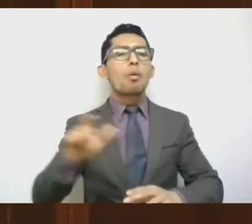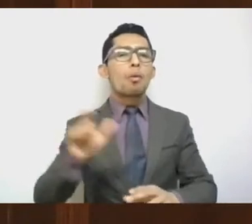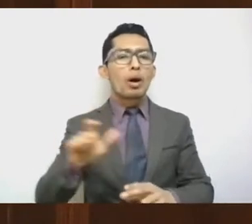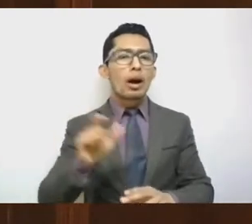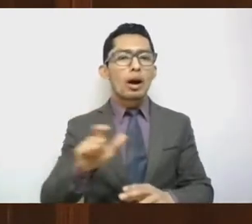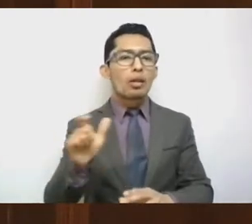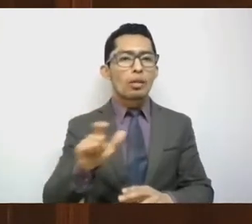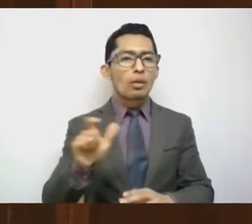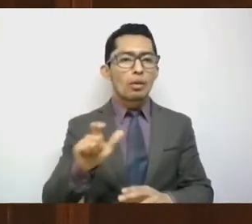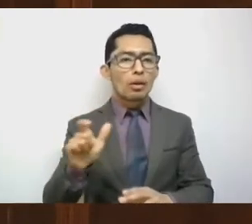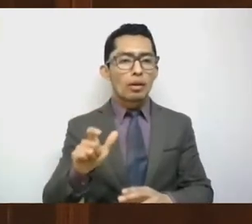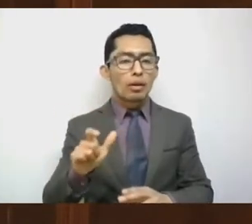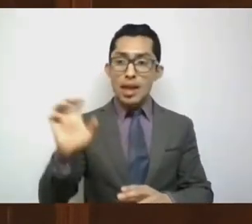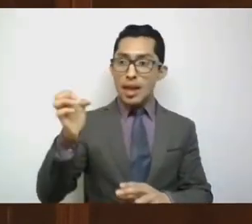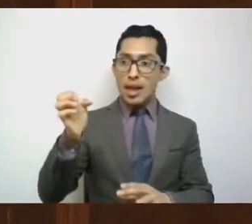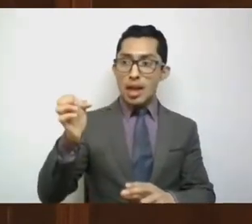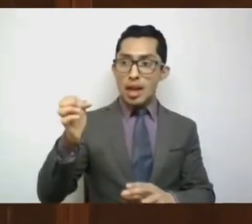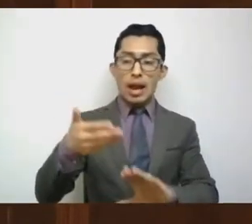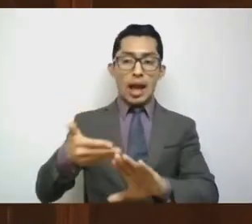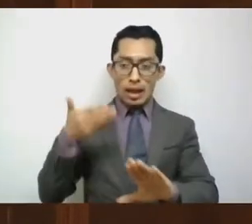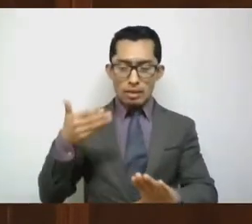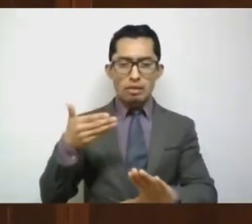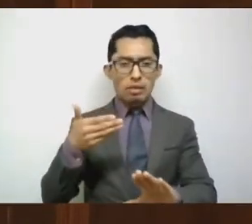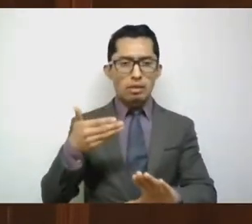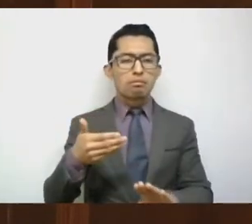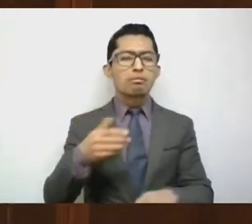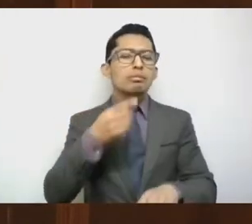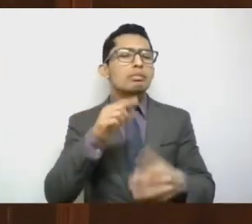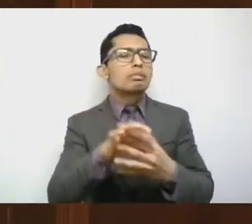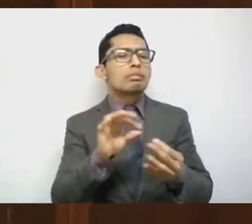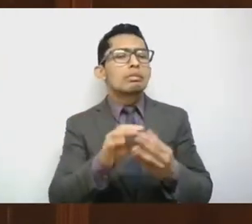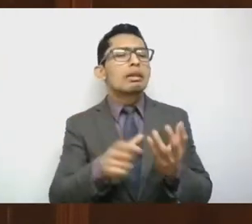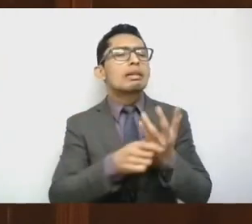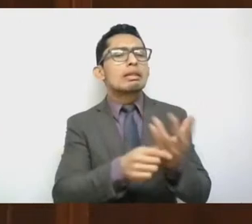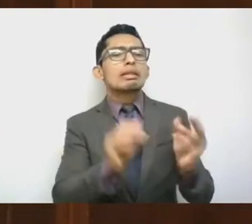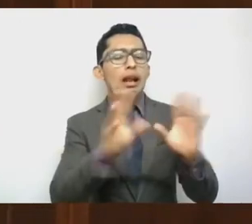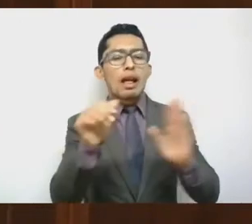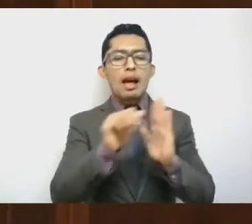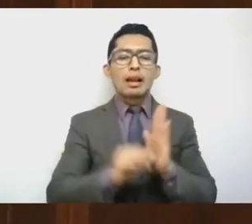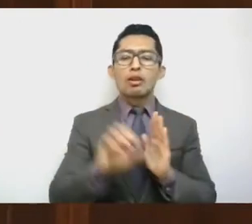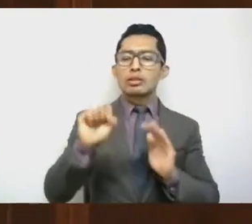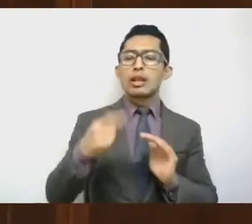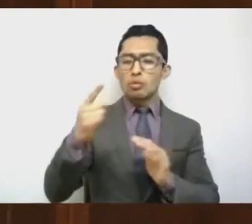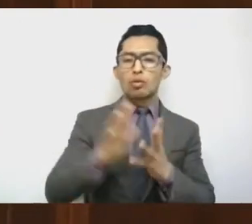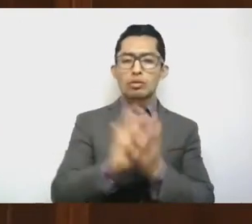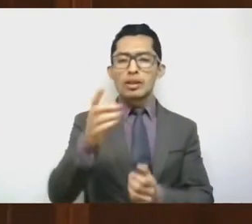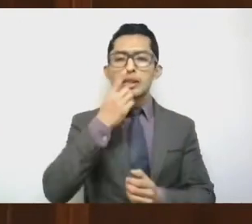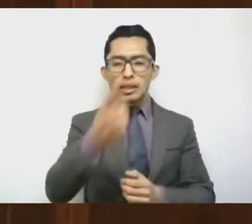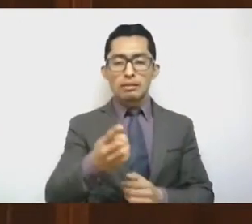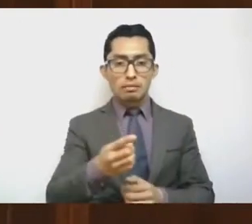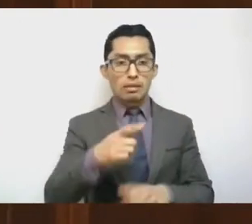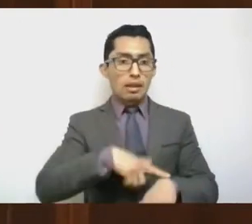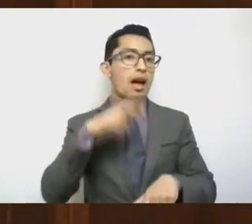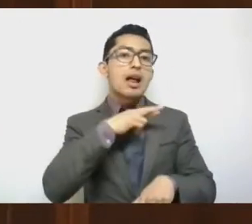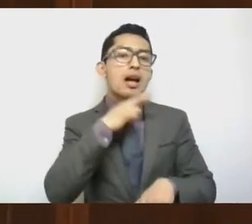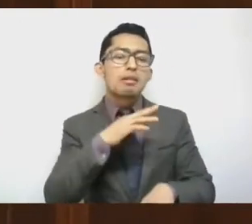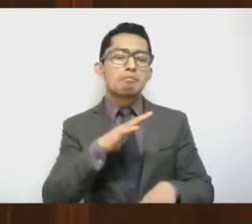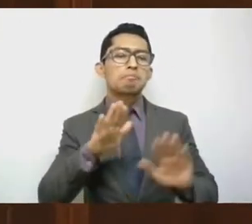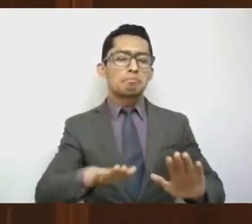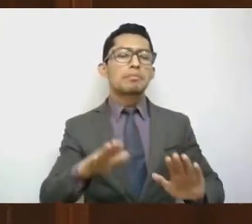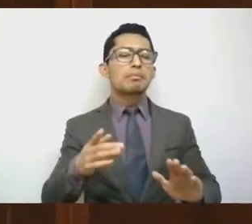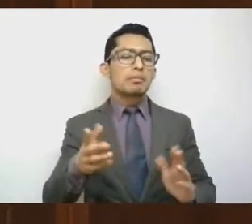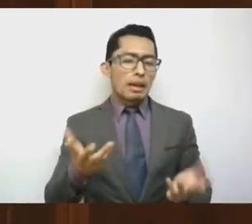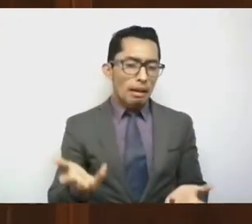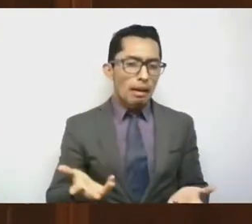termine el mes de enero. Eso lo dice con mucha claridad el artículo 61 de la Constitución. Y no son